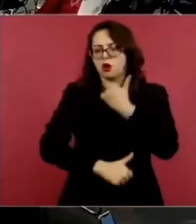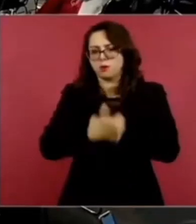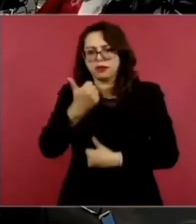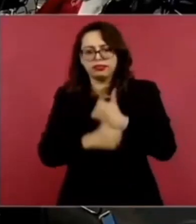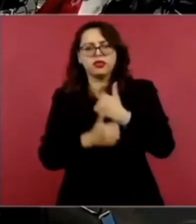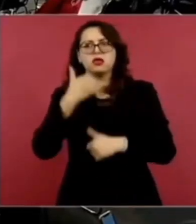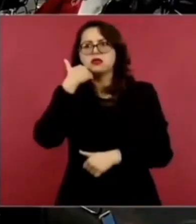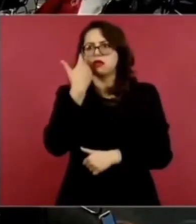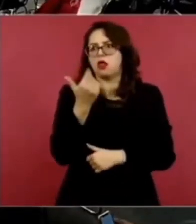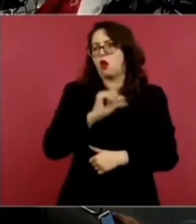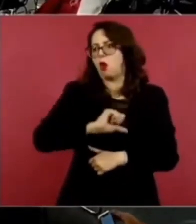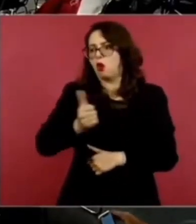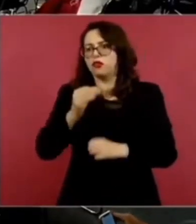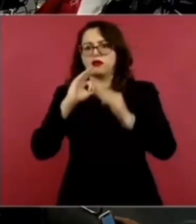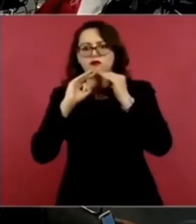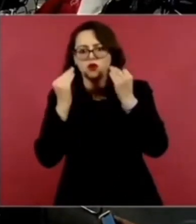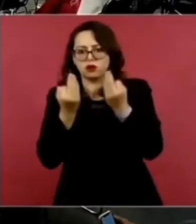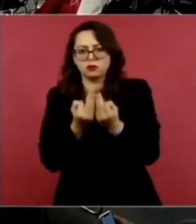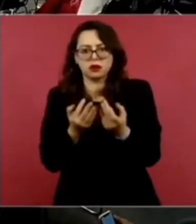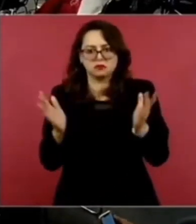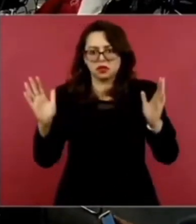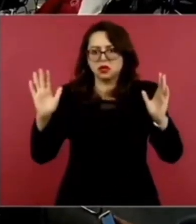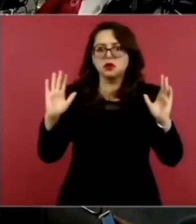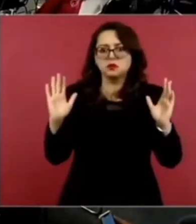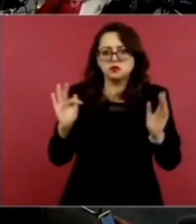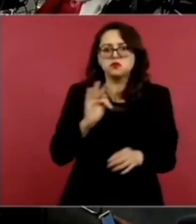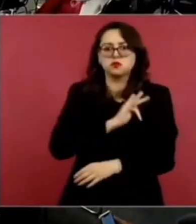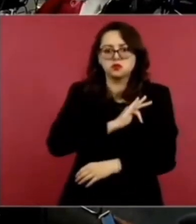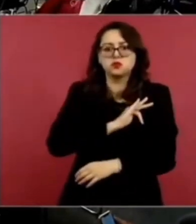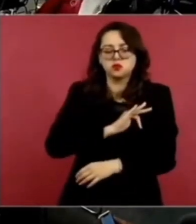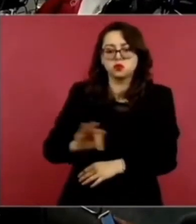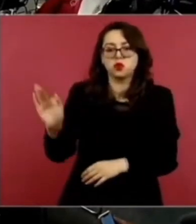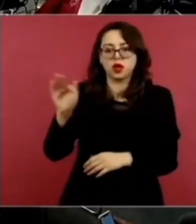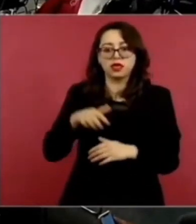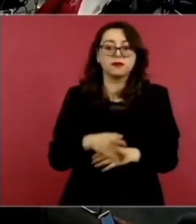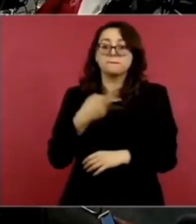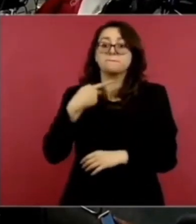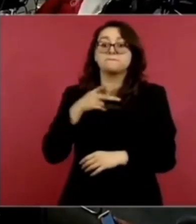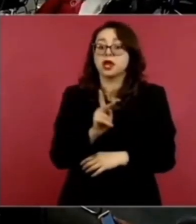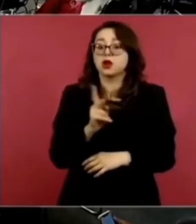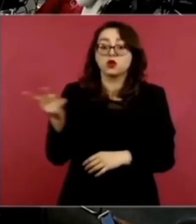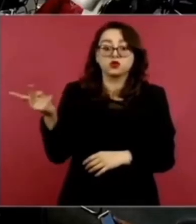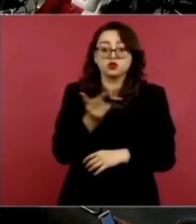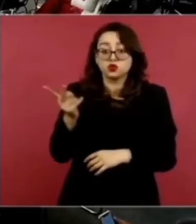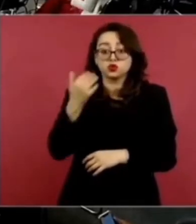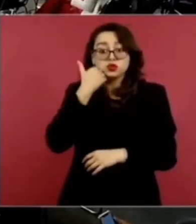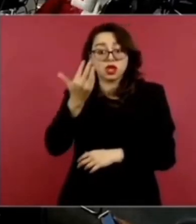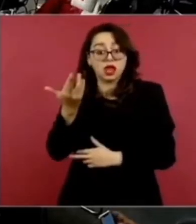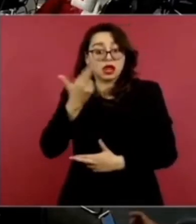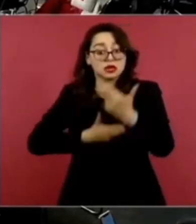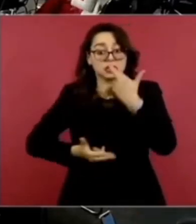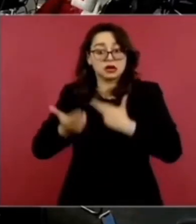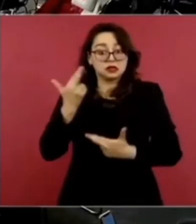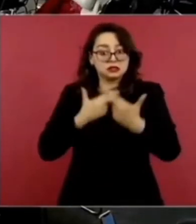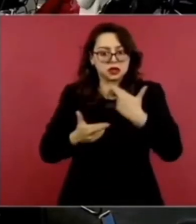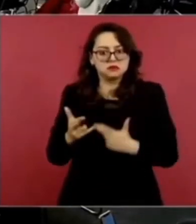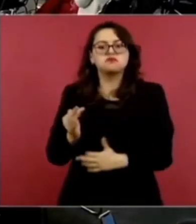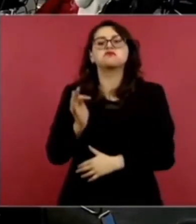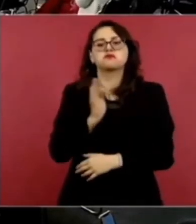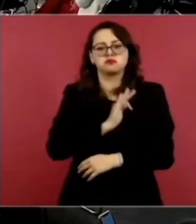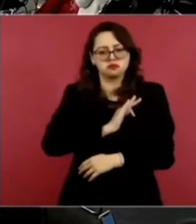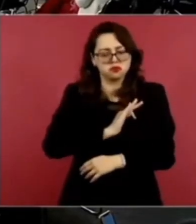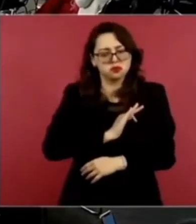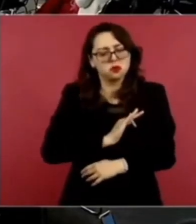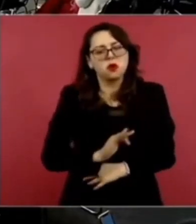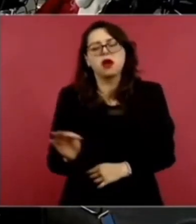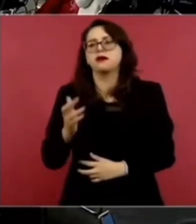pero aquí están las puertas abiertas para muchos de los